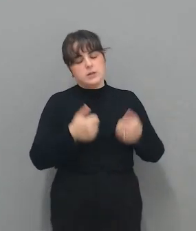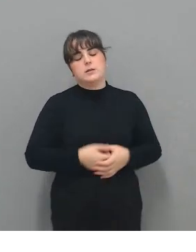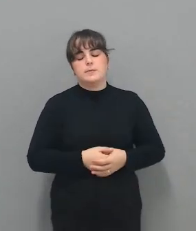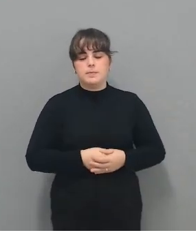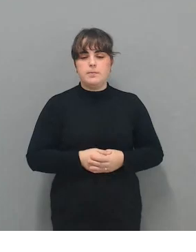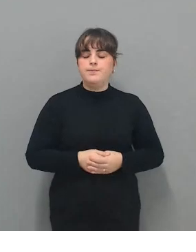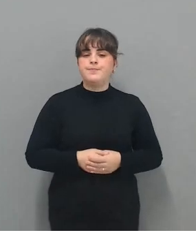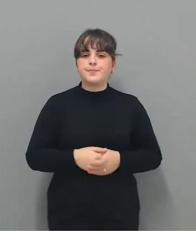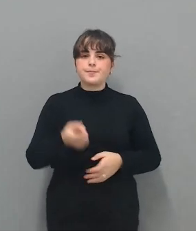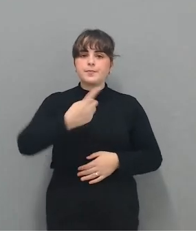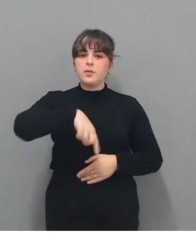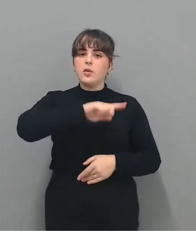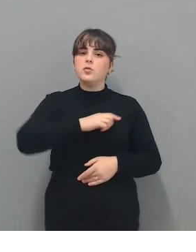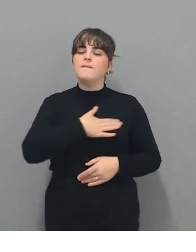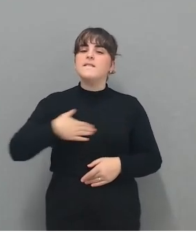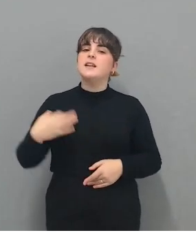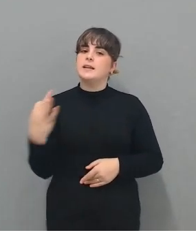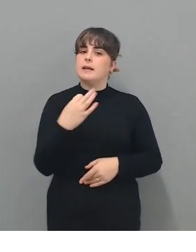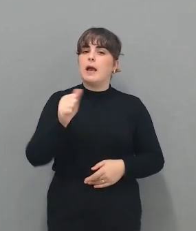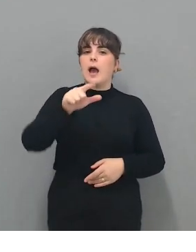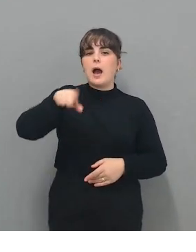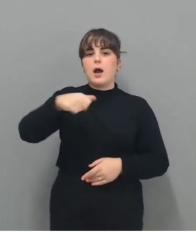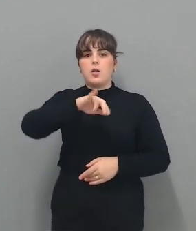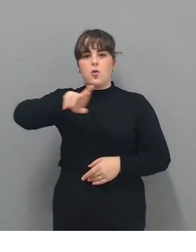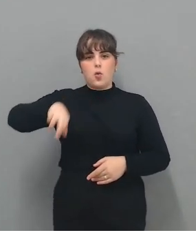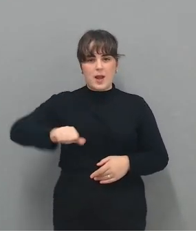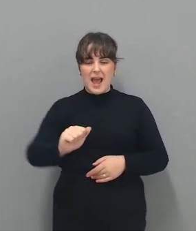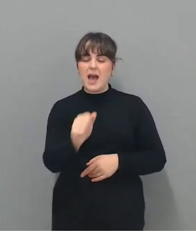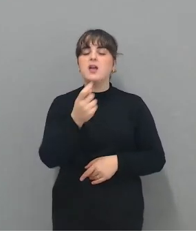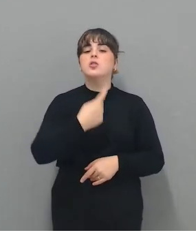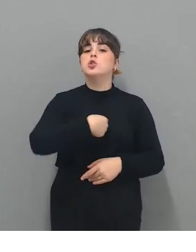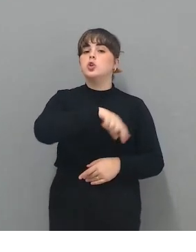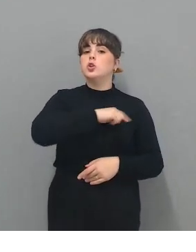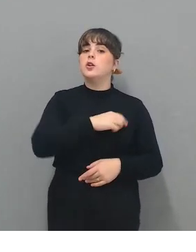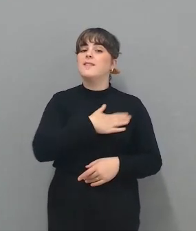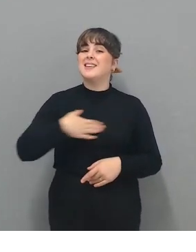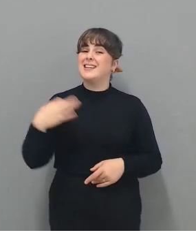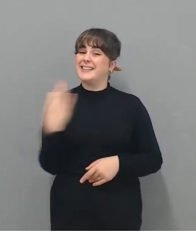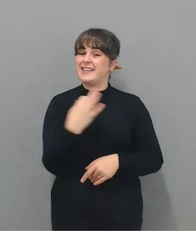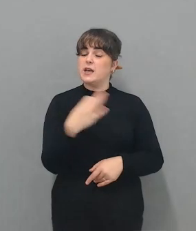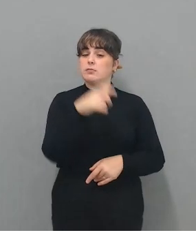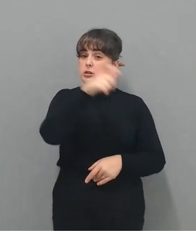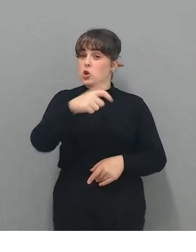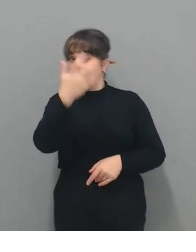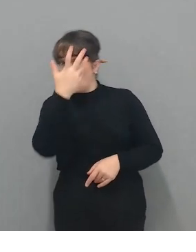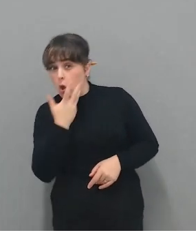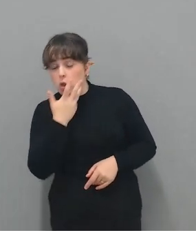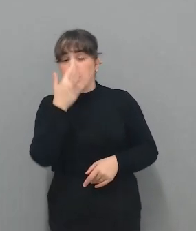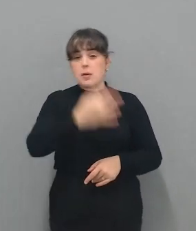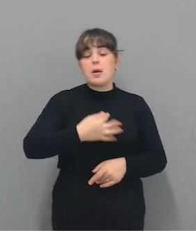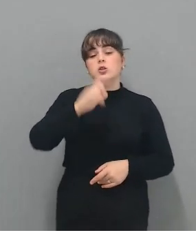¿qué buscamos con aljura? Pues, como digo, lo que buscamos es que las personas conozcan y dominen conceptos